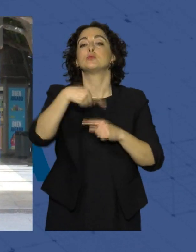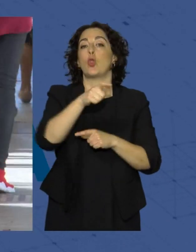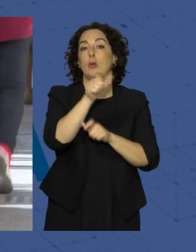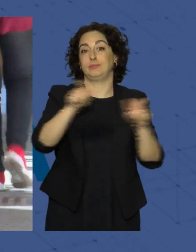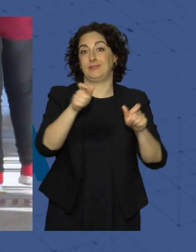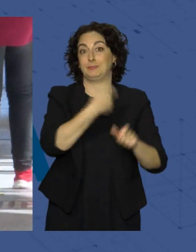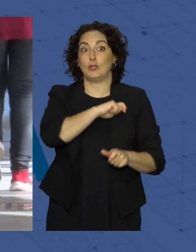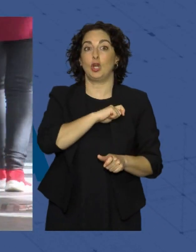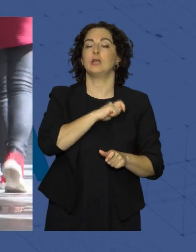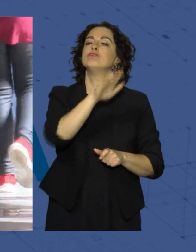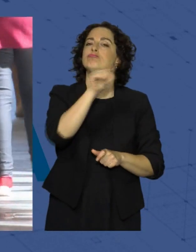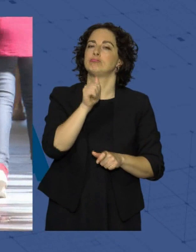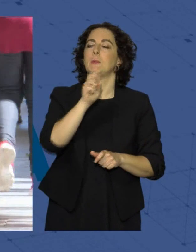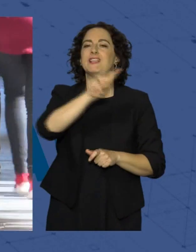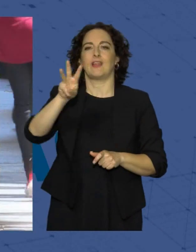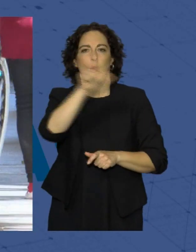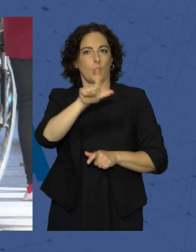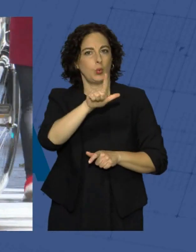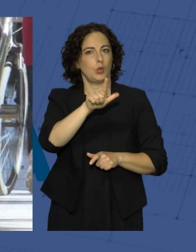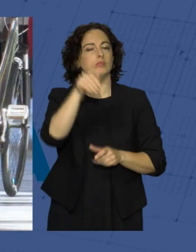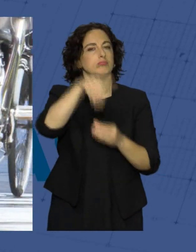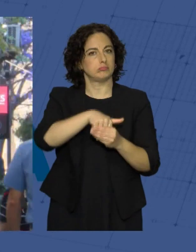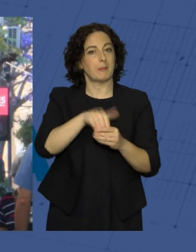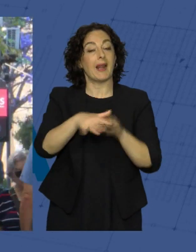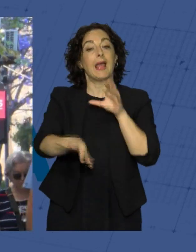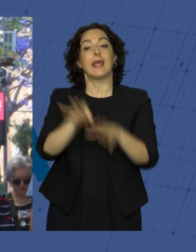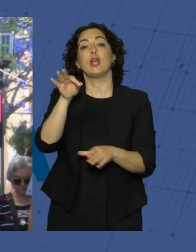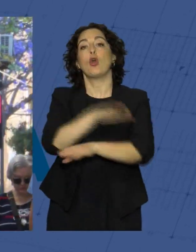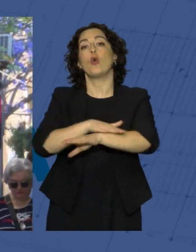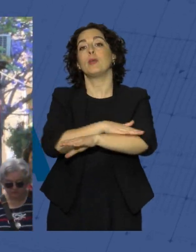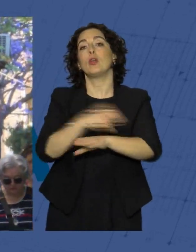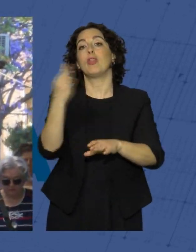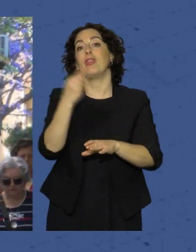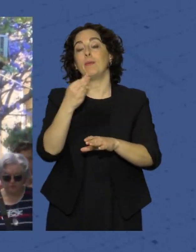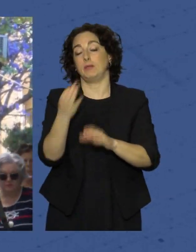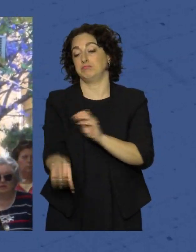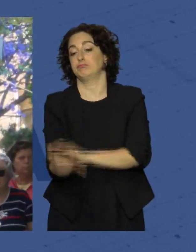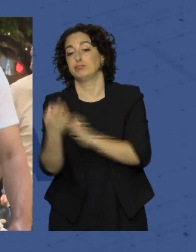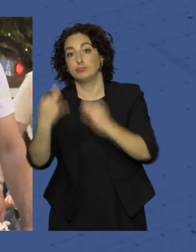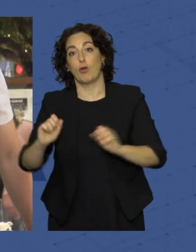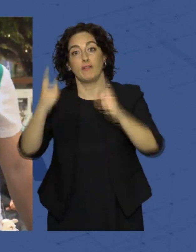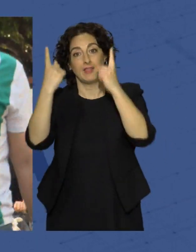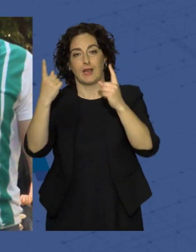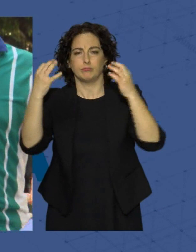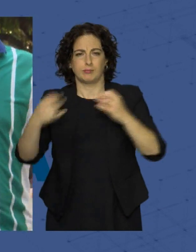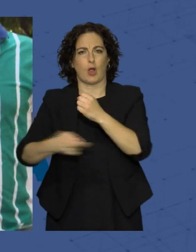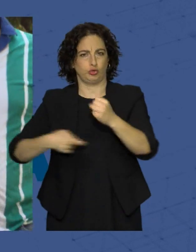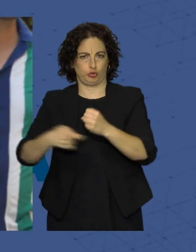las urnas el próximo 23 de julio para elegir un gobierno que debería estar conformado en pleno agosto.